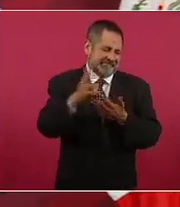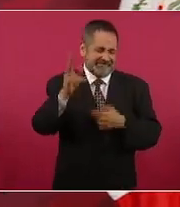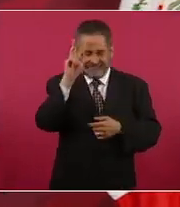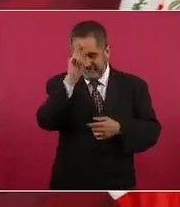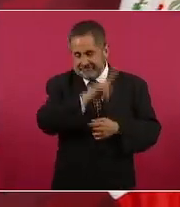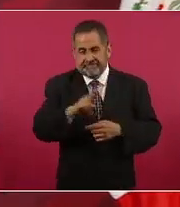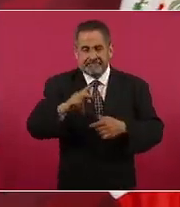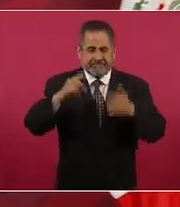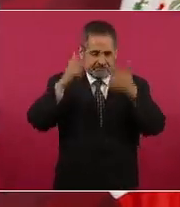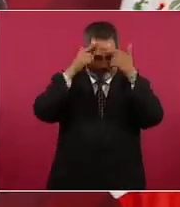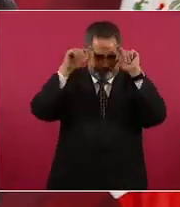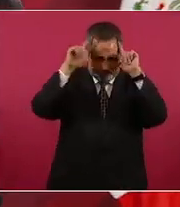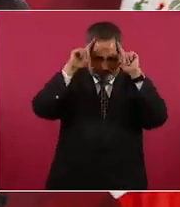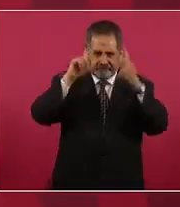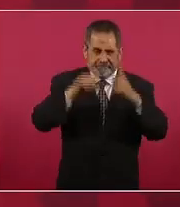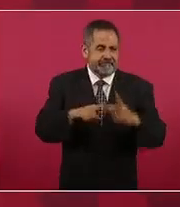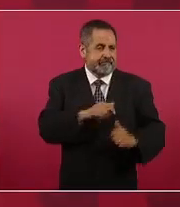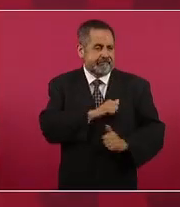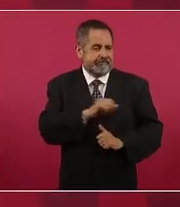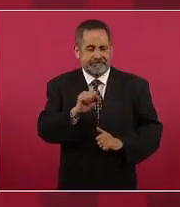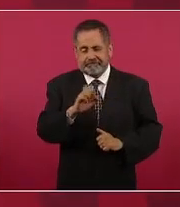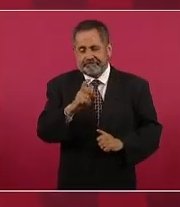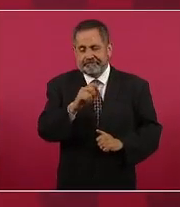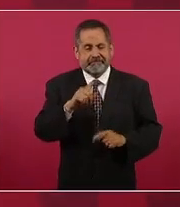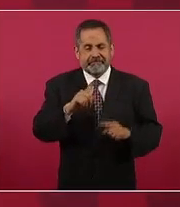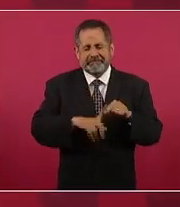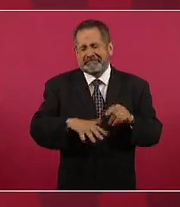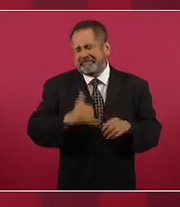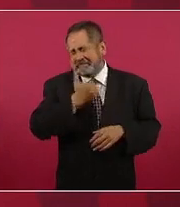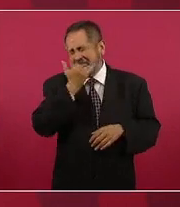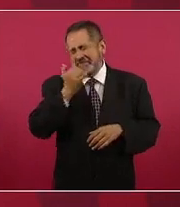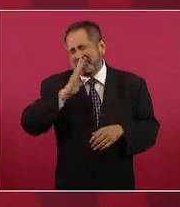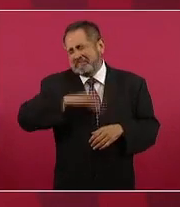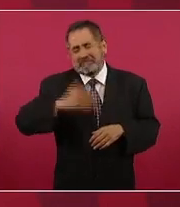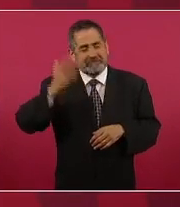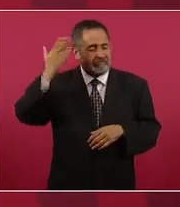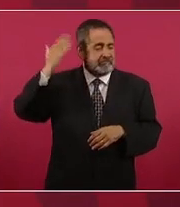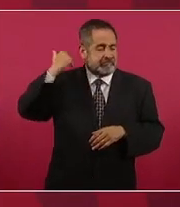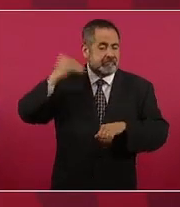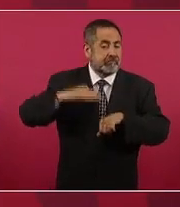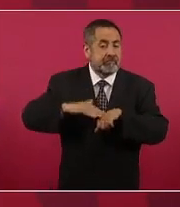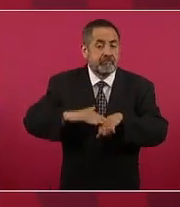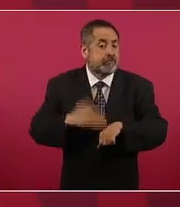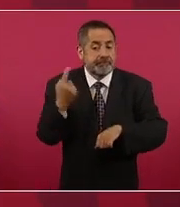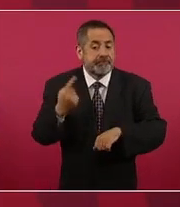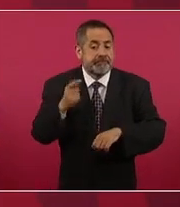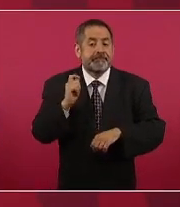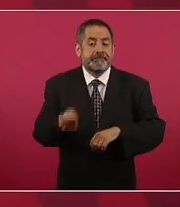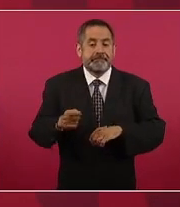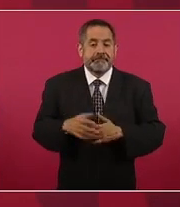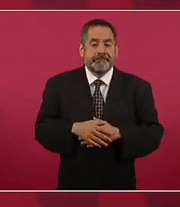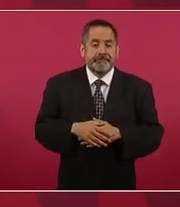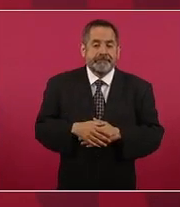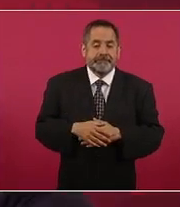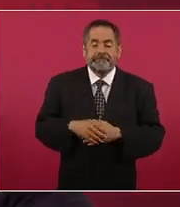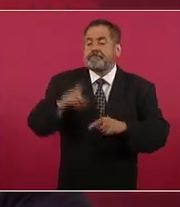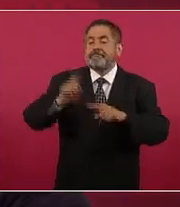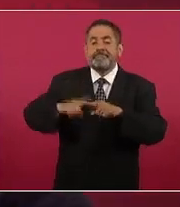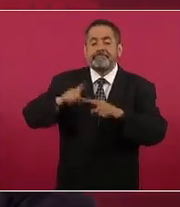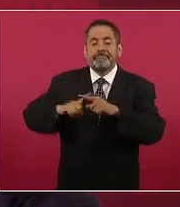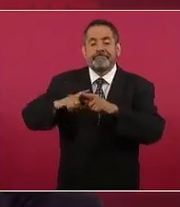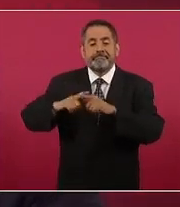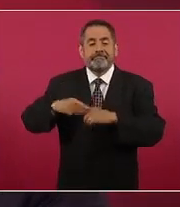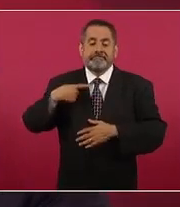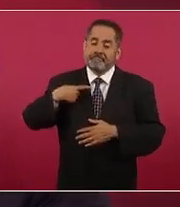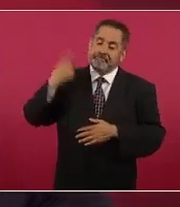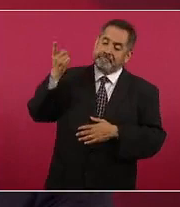en la Secretaría de Defensa ha sido en lo fundamental por